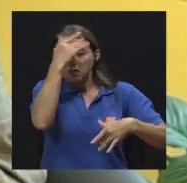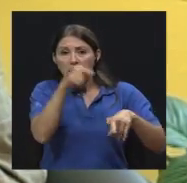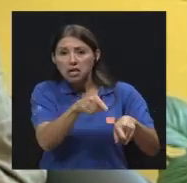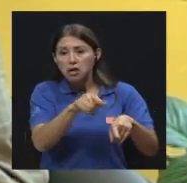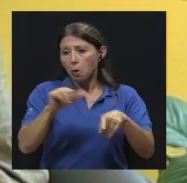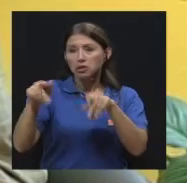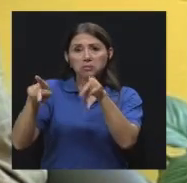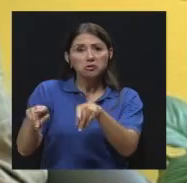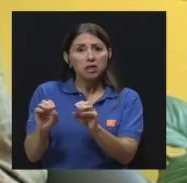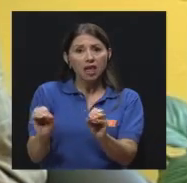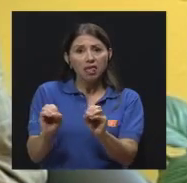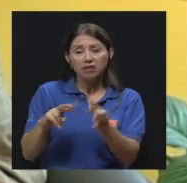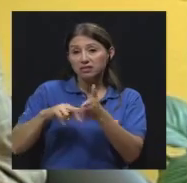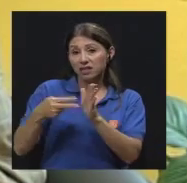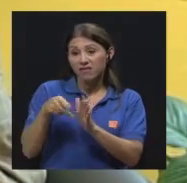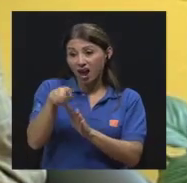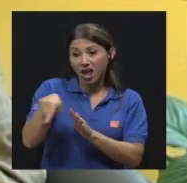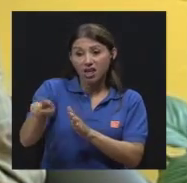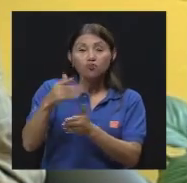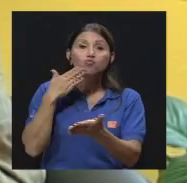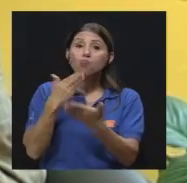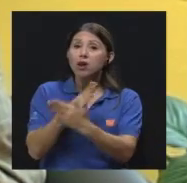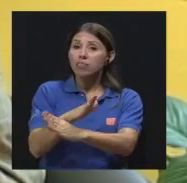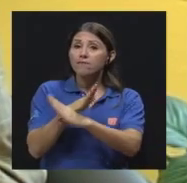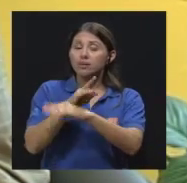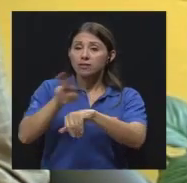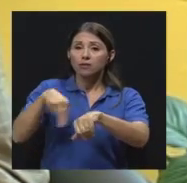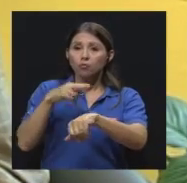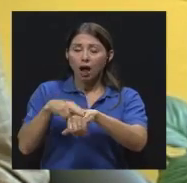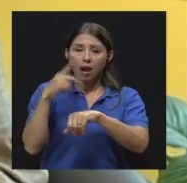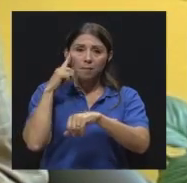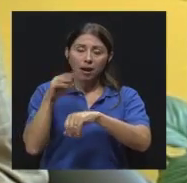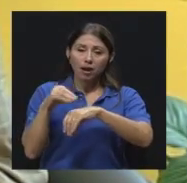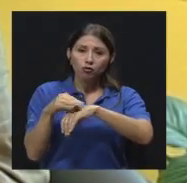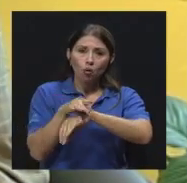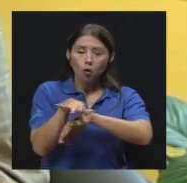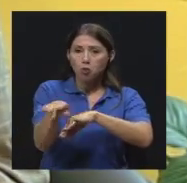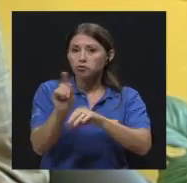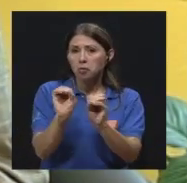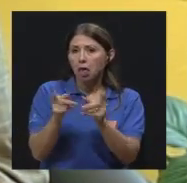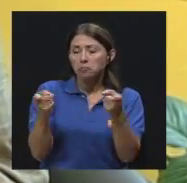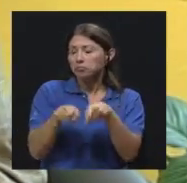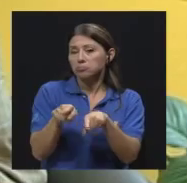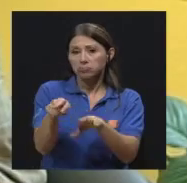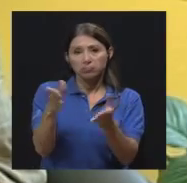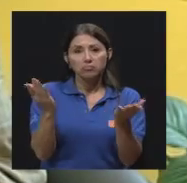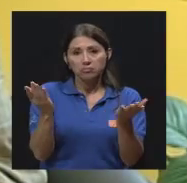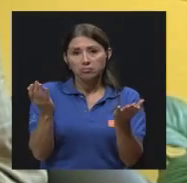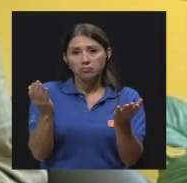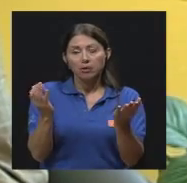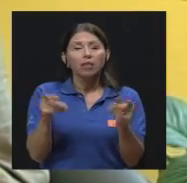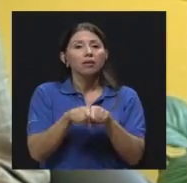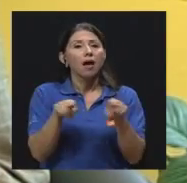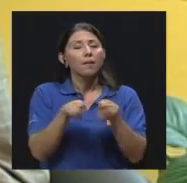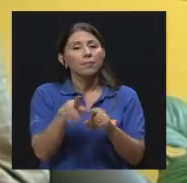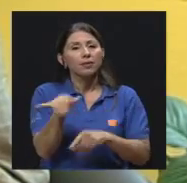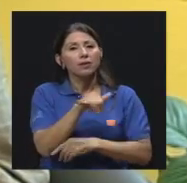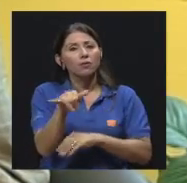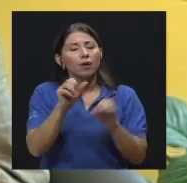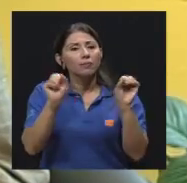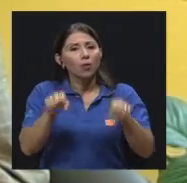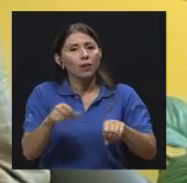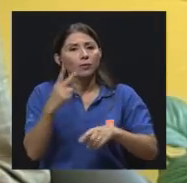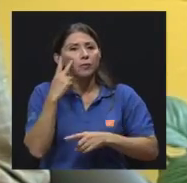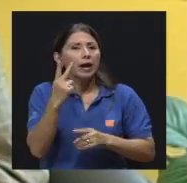Significa que los que no se contaminaron tienen una buena inmunidad natural para los hongos, ¿verdad? Eso lo podemos decir. Igual podemos